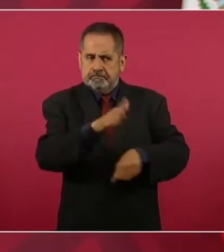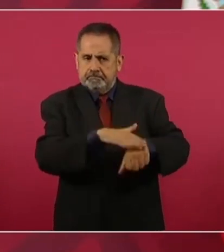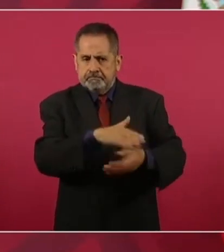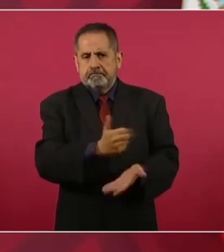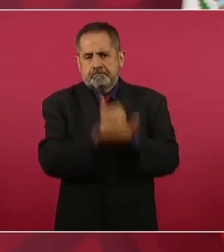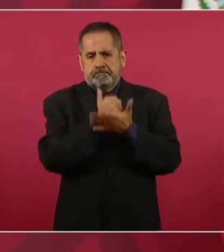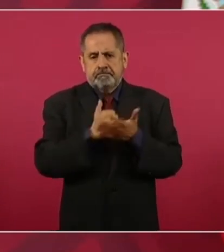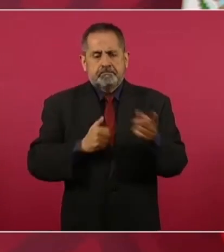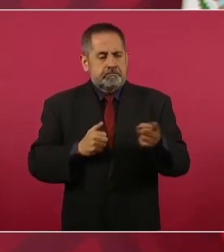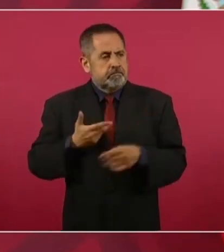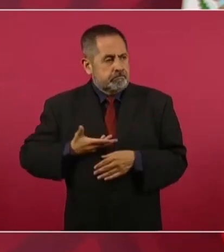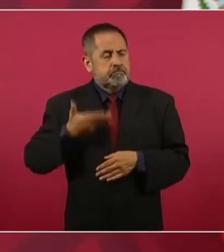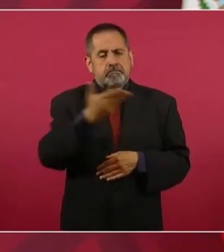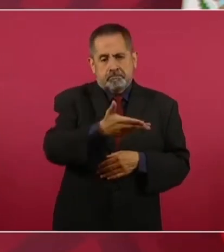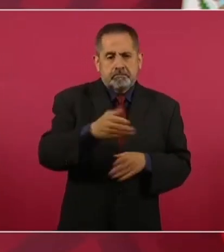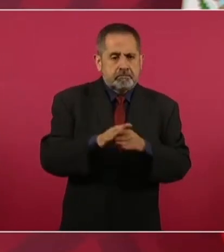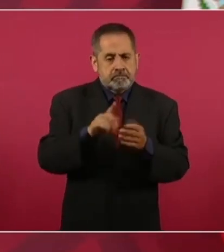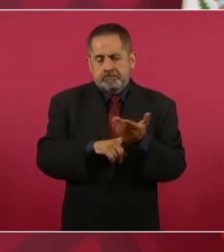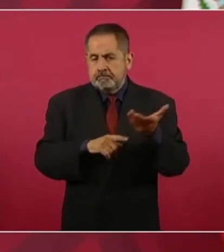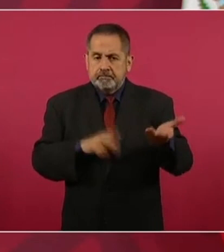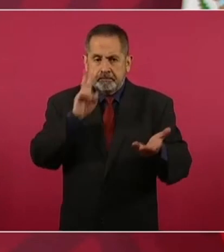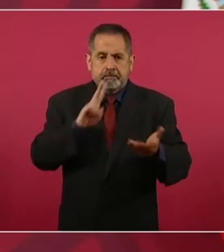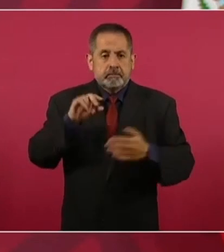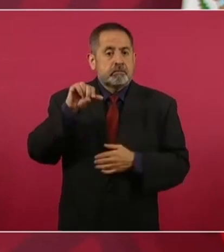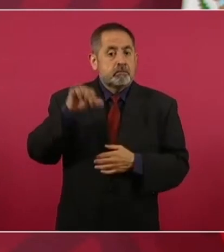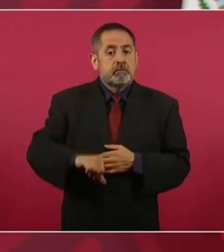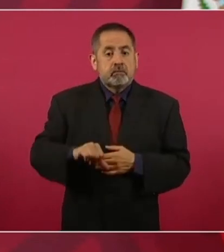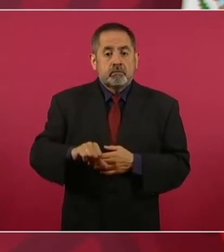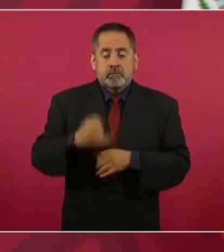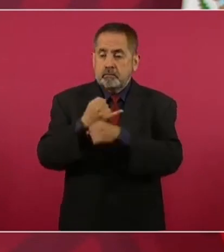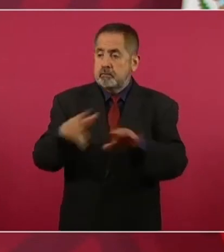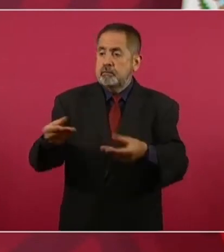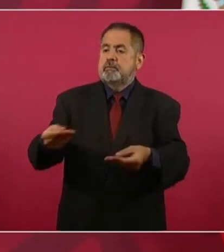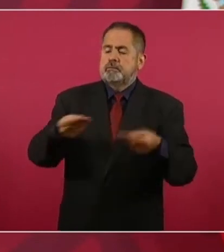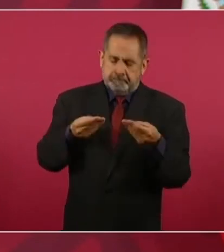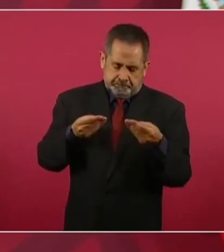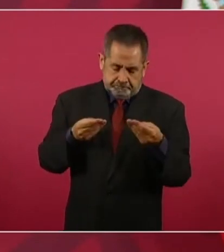Es una petición. Hoy recibí un informe